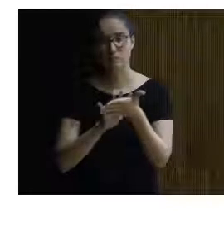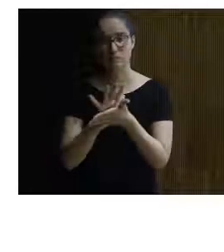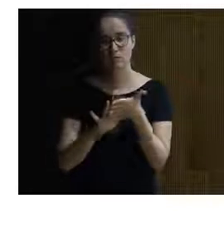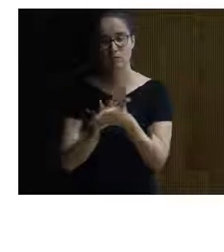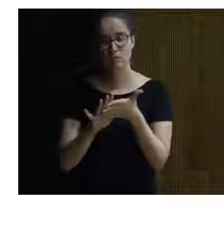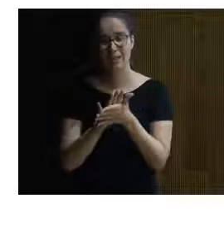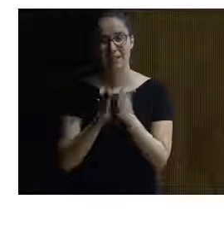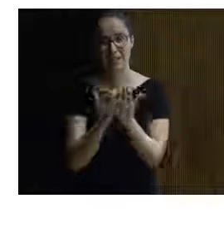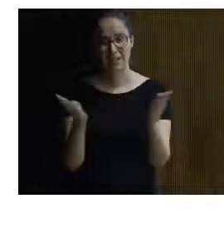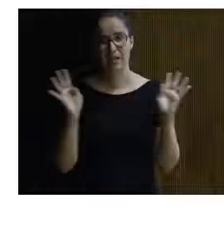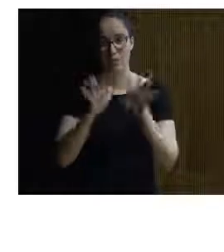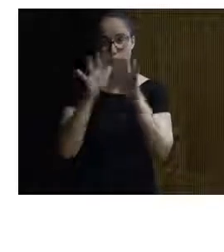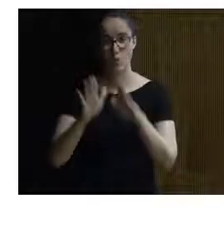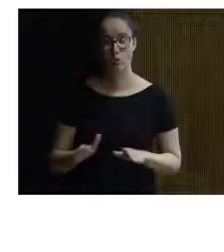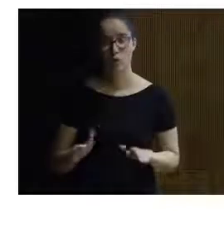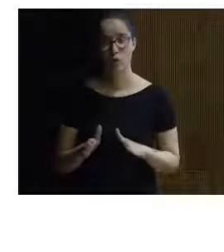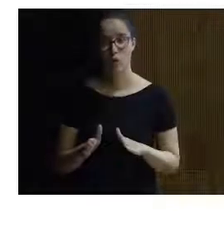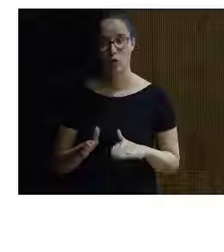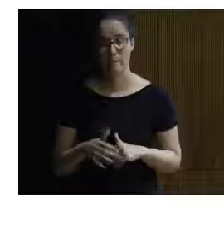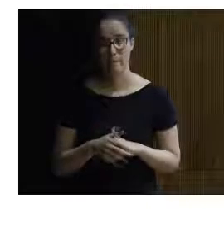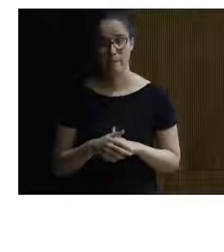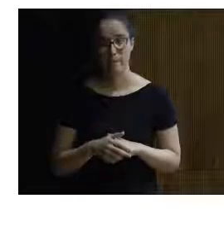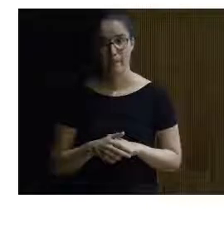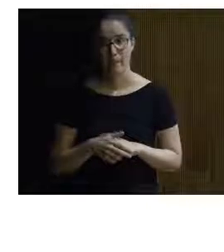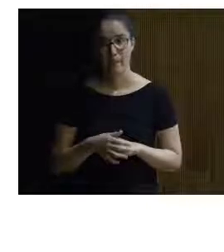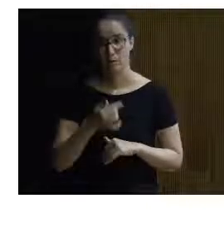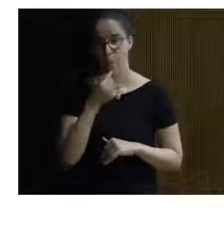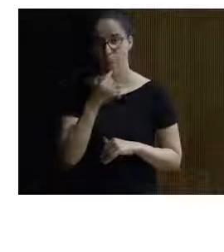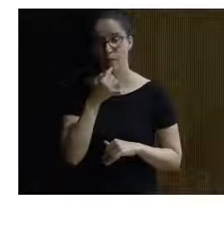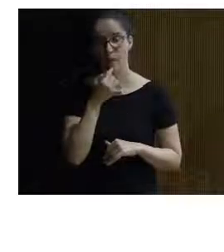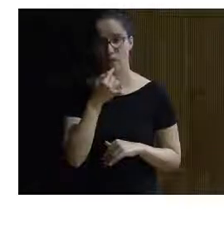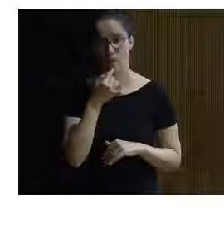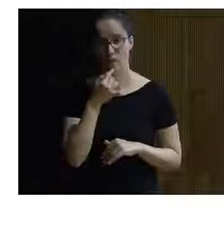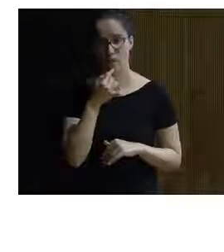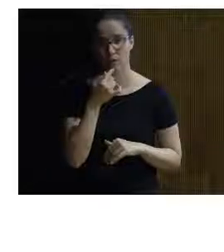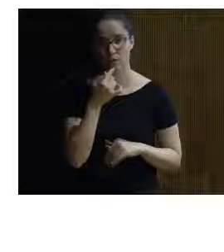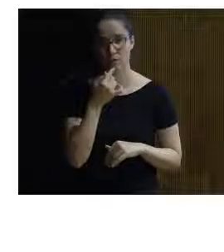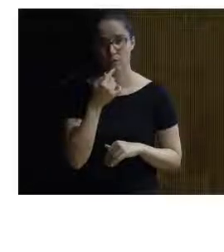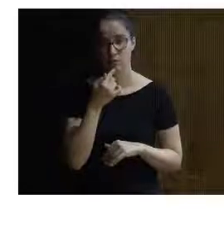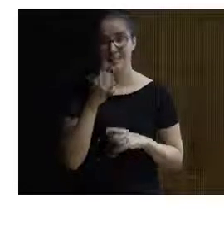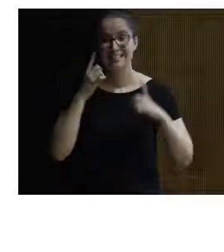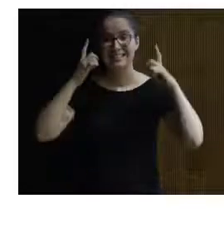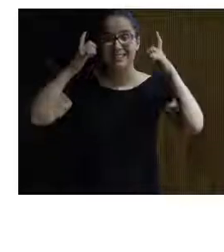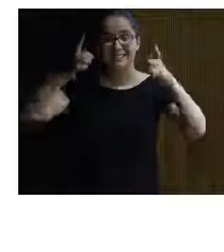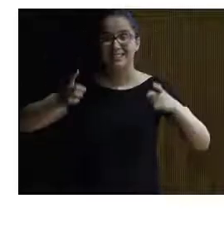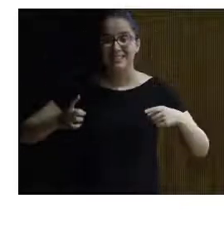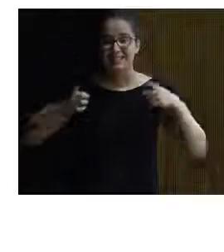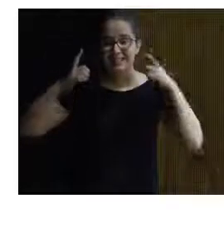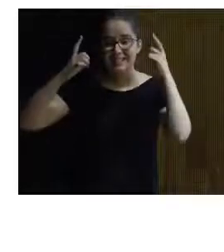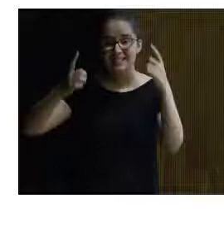cercados que es ya la última parte un poco lo que como decía se hace bueno se intenta digamos